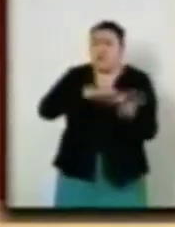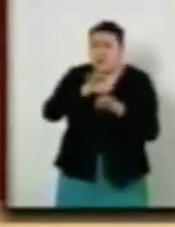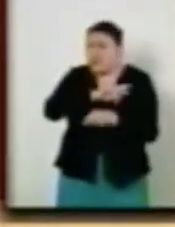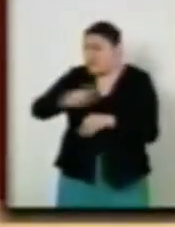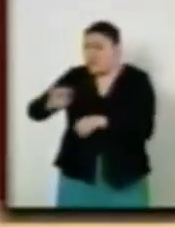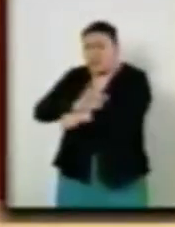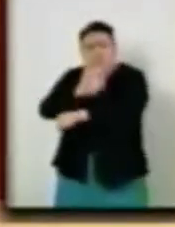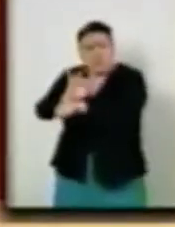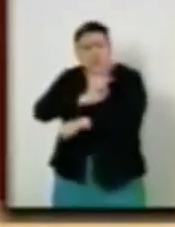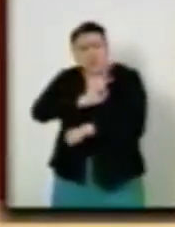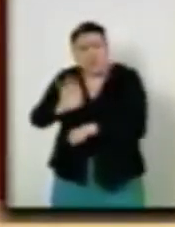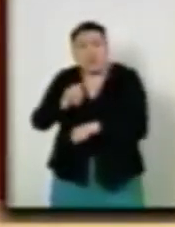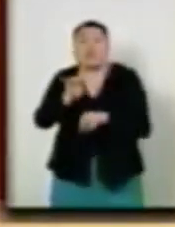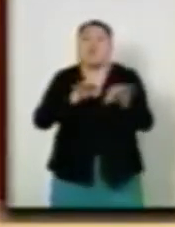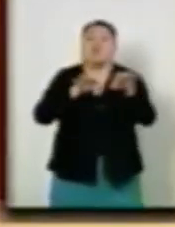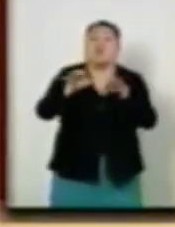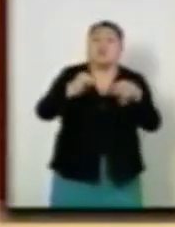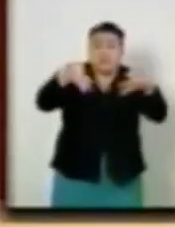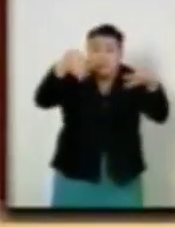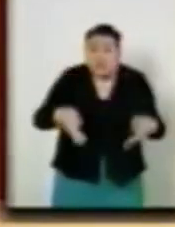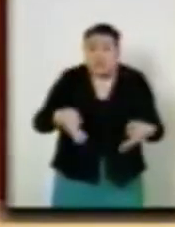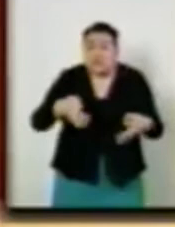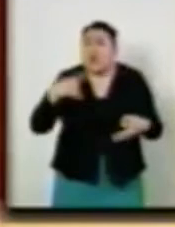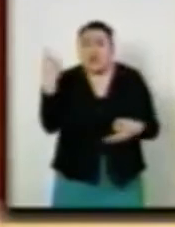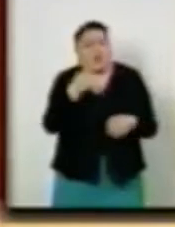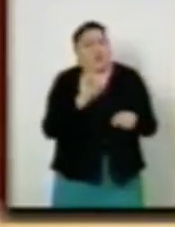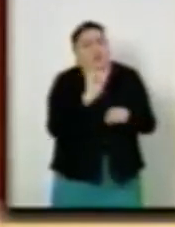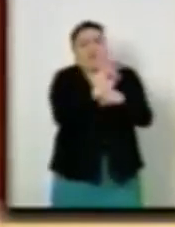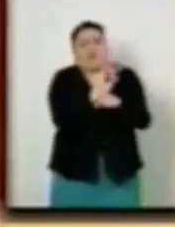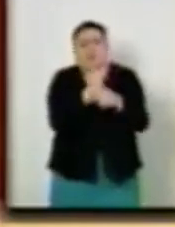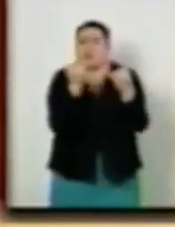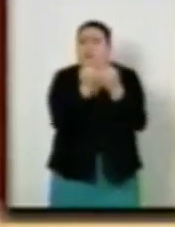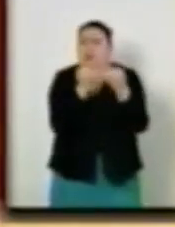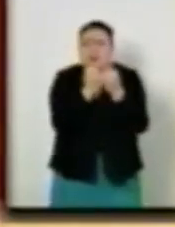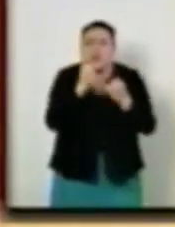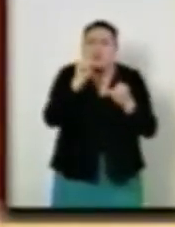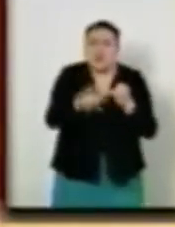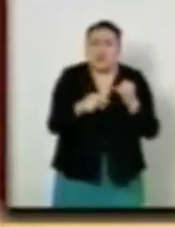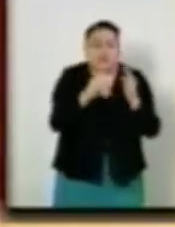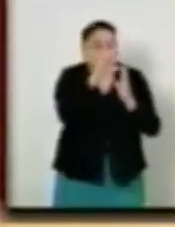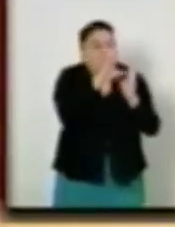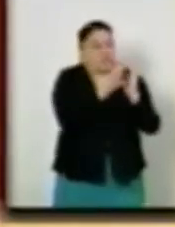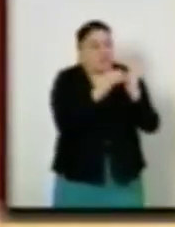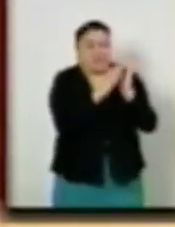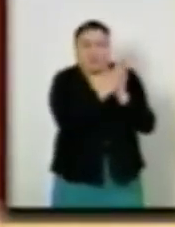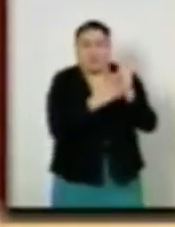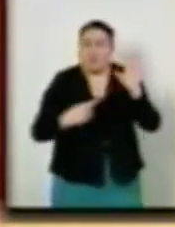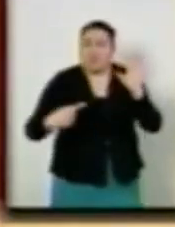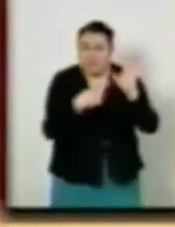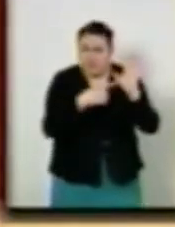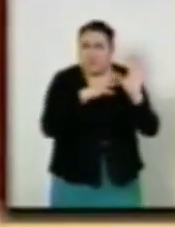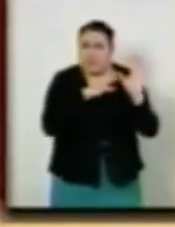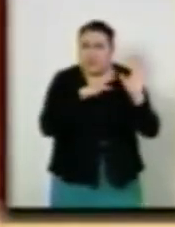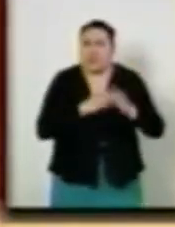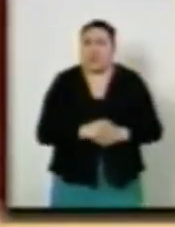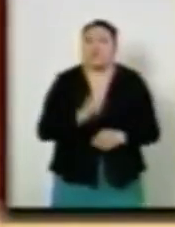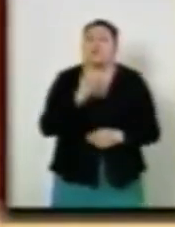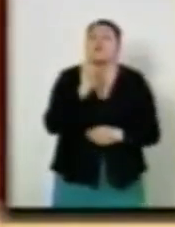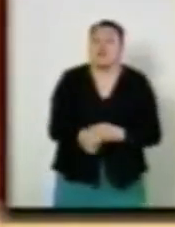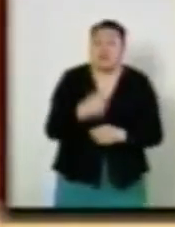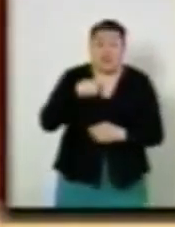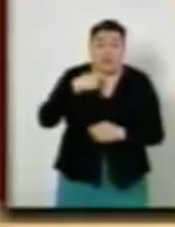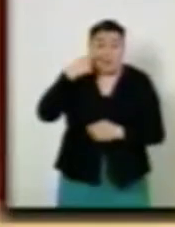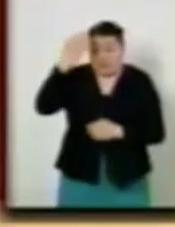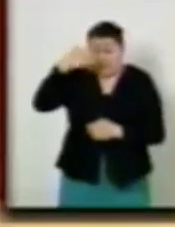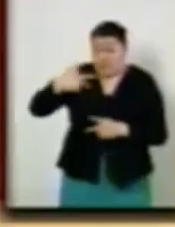Asimismo, dicho empleo debe ser digno y socialmente útil, tal y como se establece en nuestra Carta Magna. Es decir, además de un